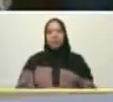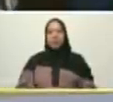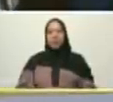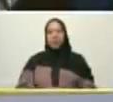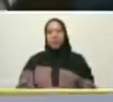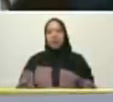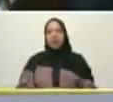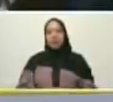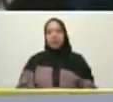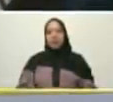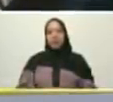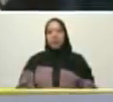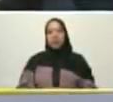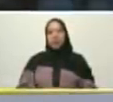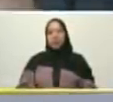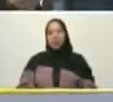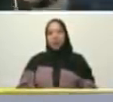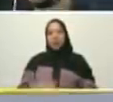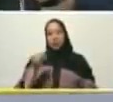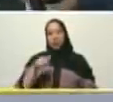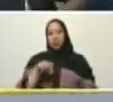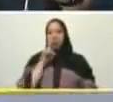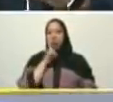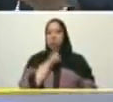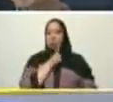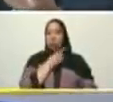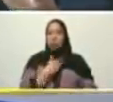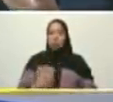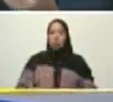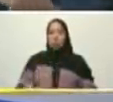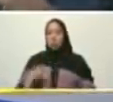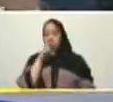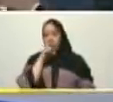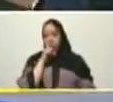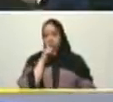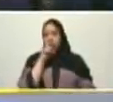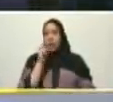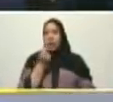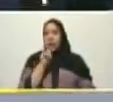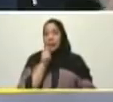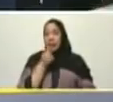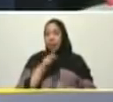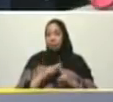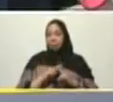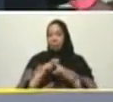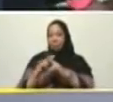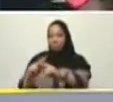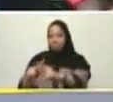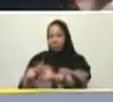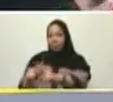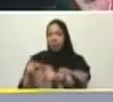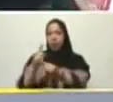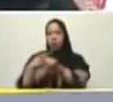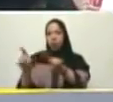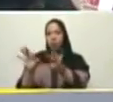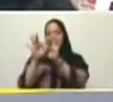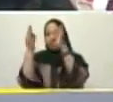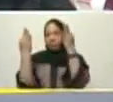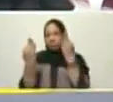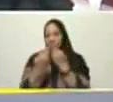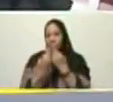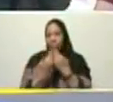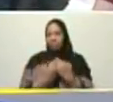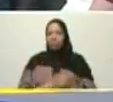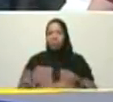bueno mi comandante aquí en nombre suyo le voy a entregar la llave a Wendy otra familia de